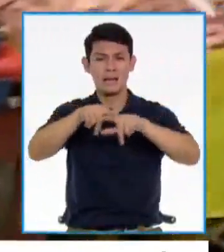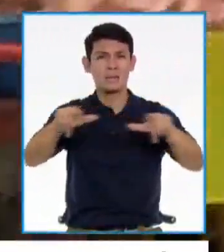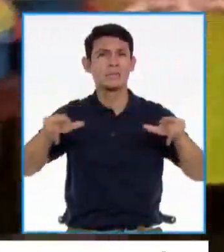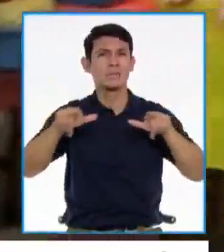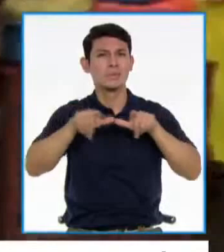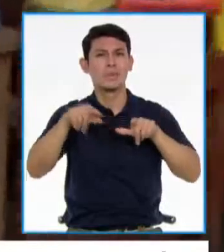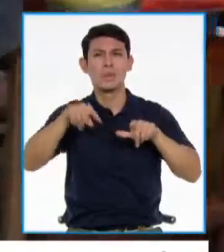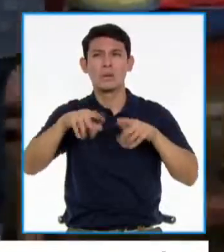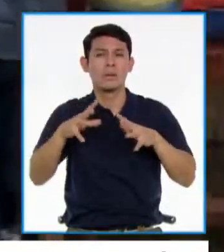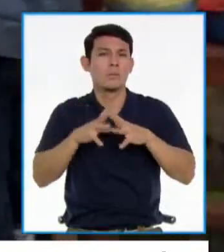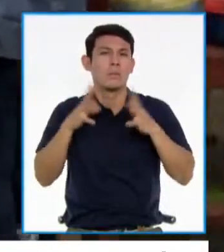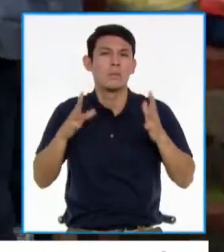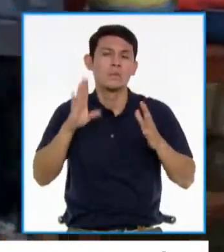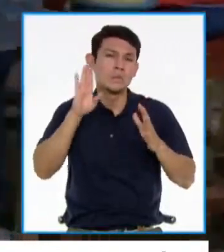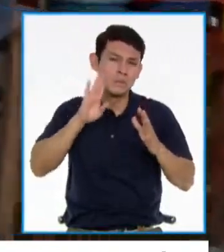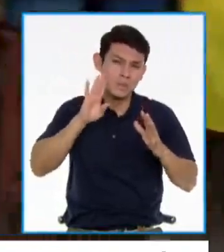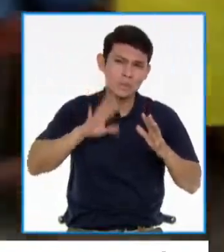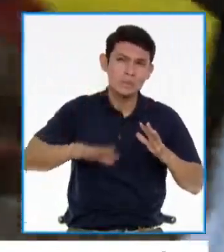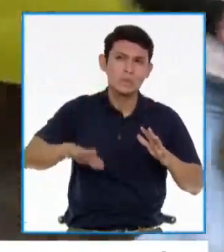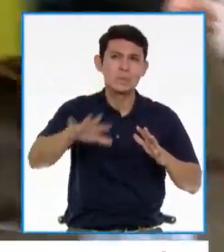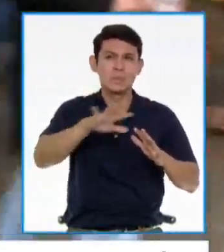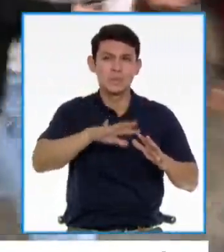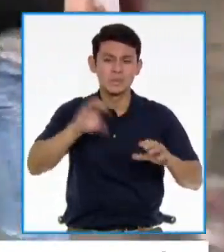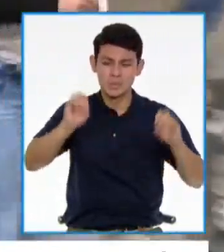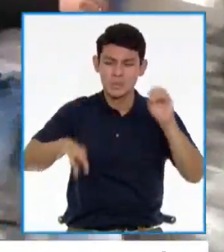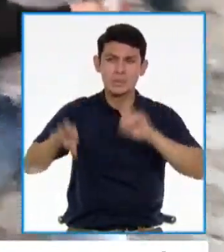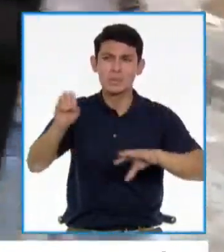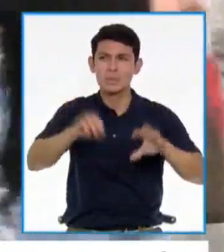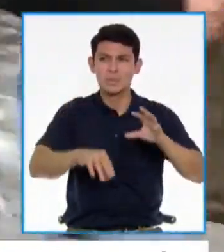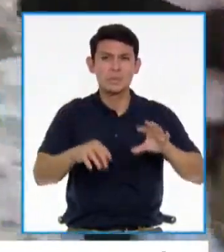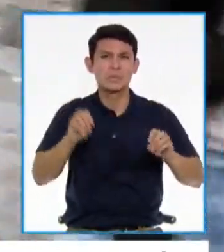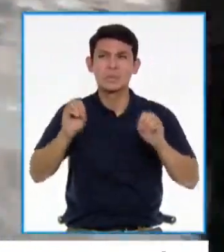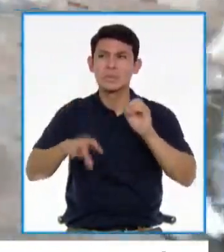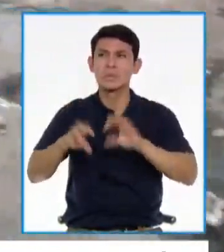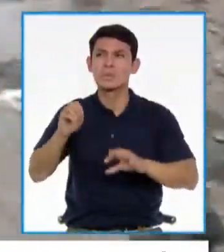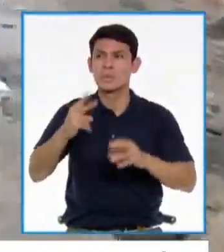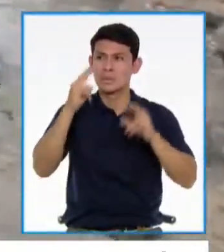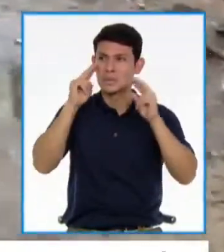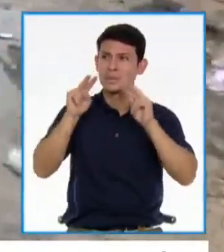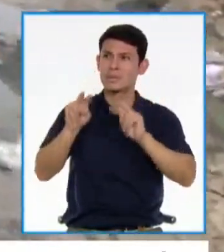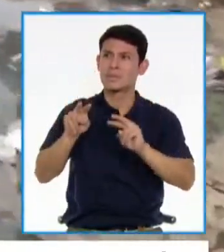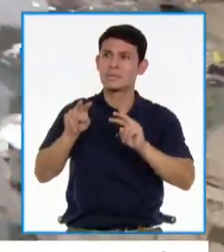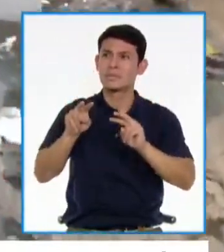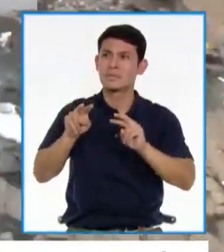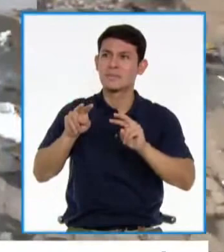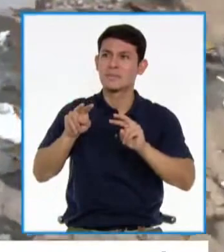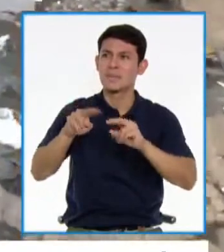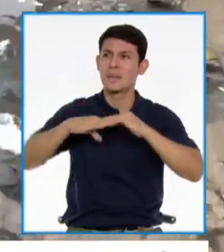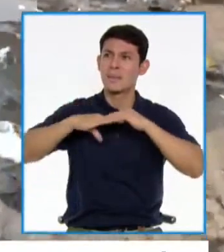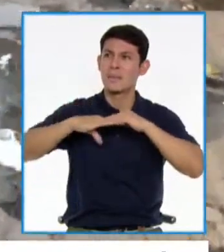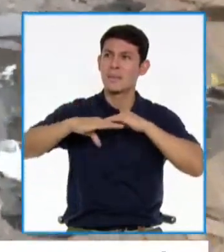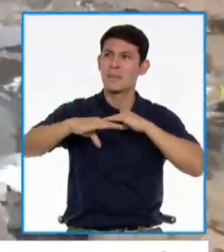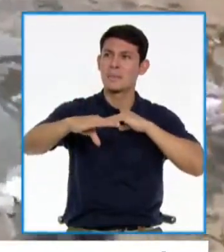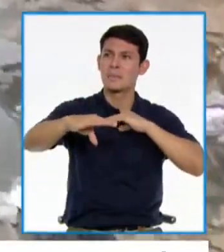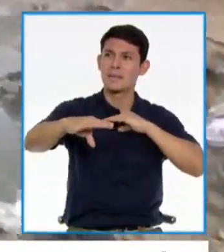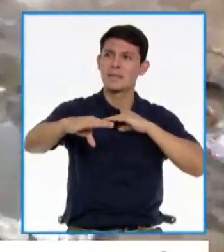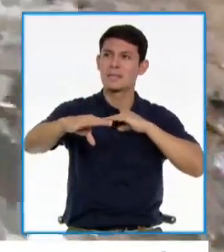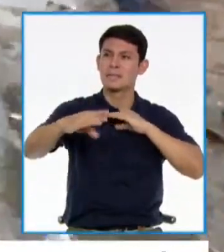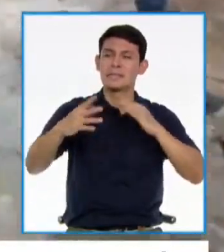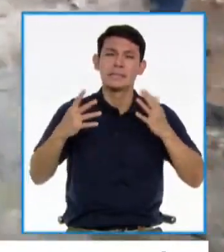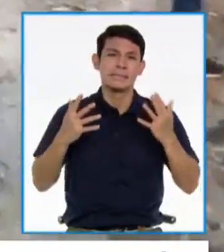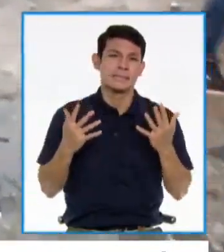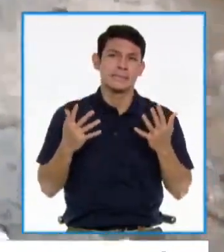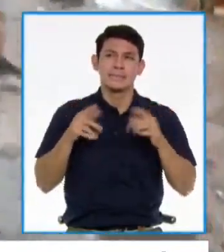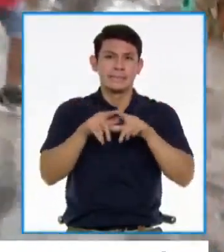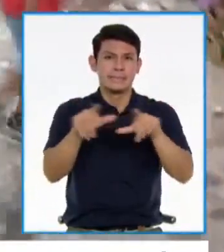bastante contaminada por los desechos, los residuos sólidos, que como observan en el piso, es una